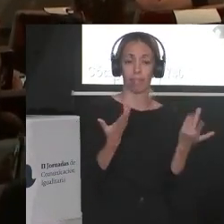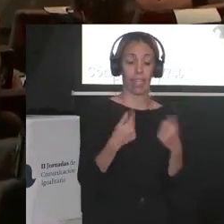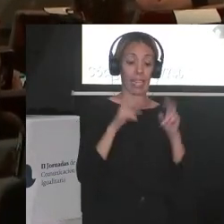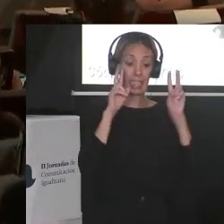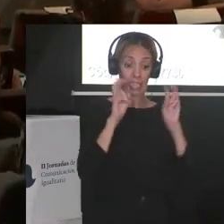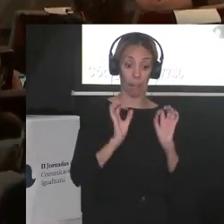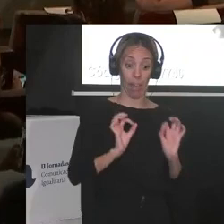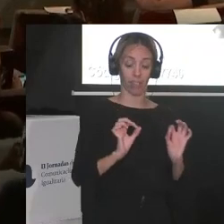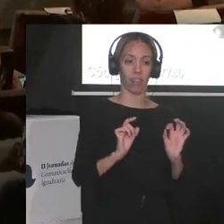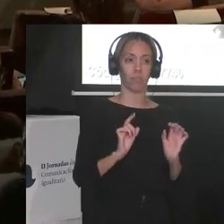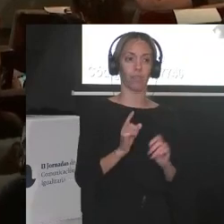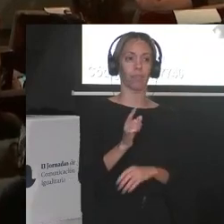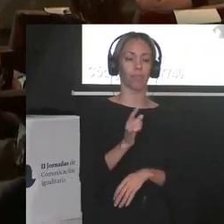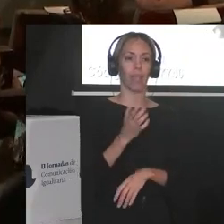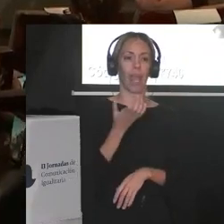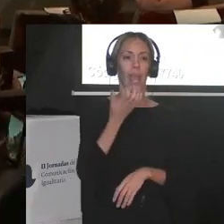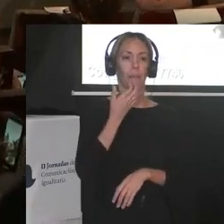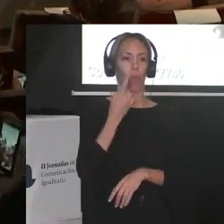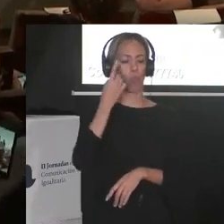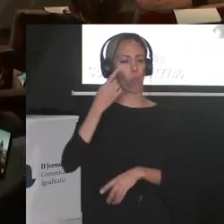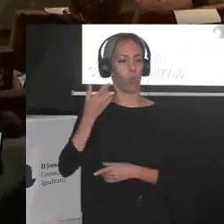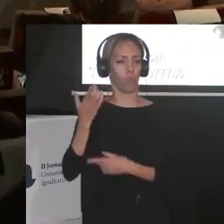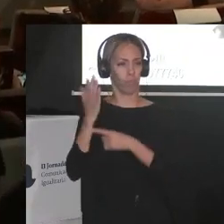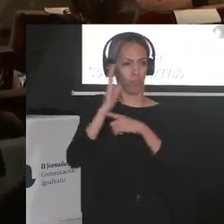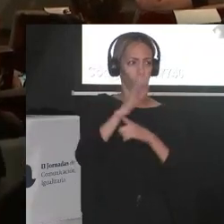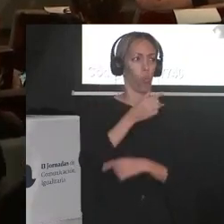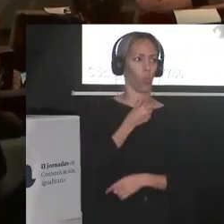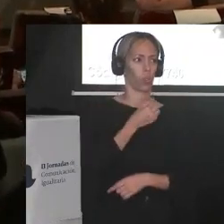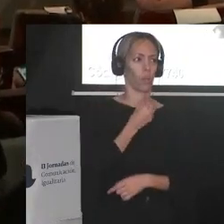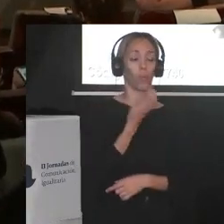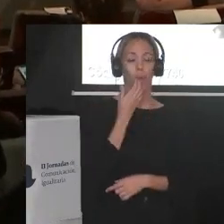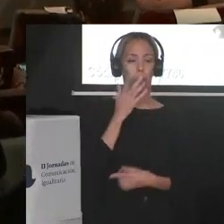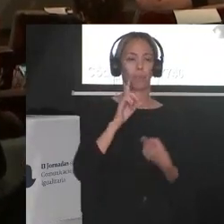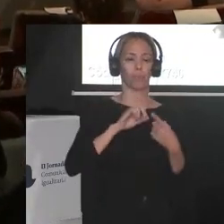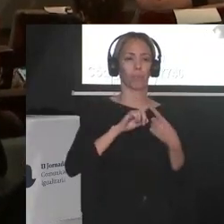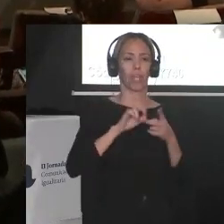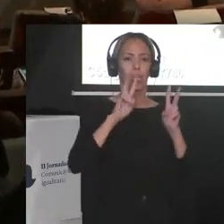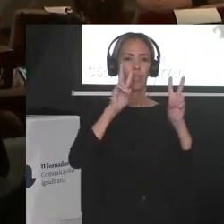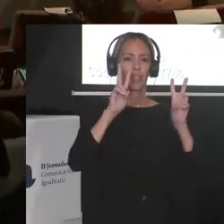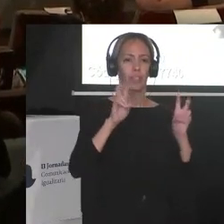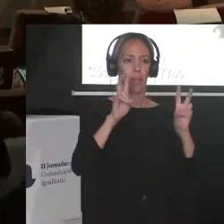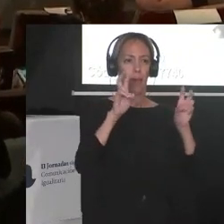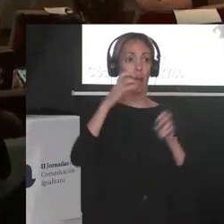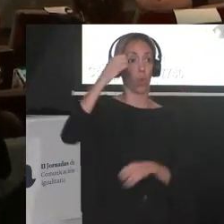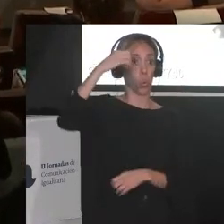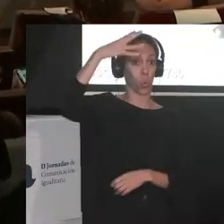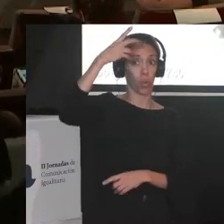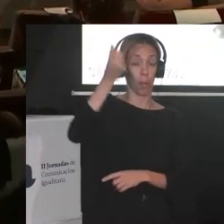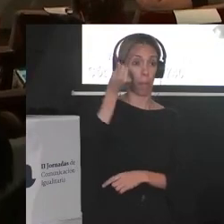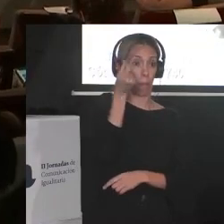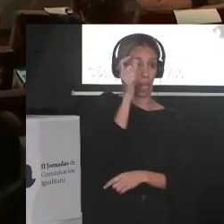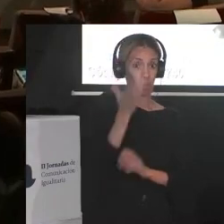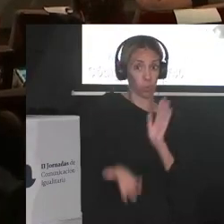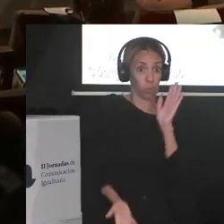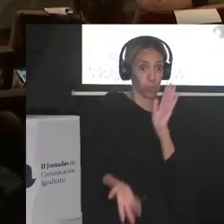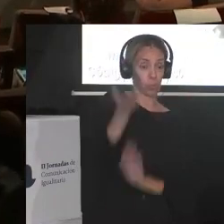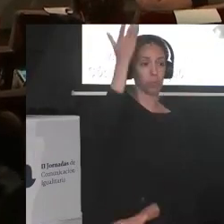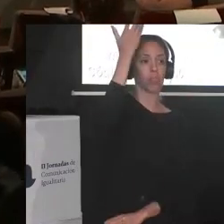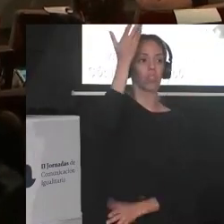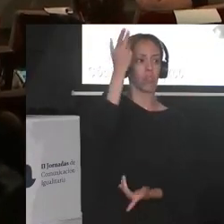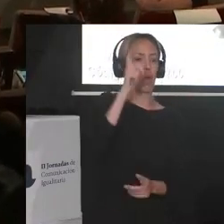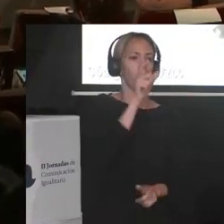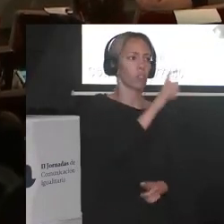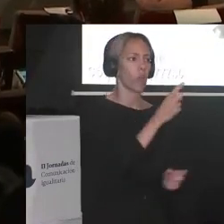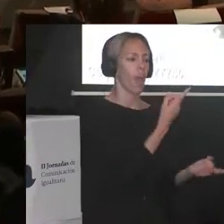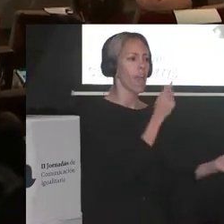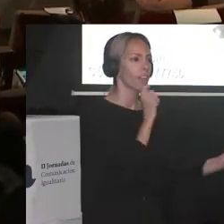me gusta poner el ejemplo de cuando por ejemplo suben los precios de la luz y se entrevista a un montón de